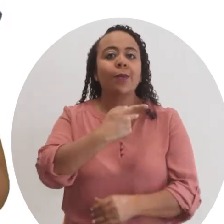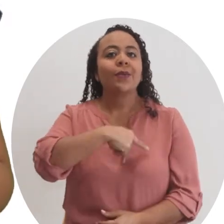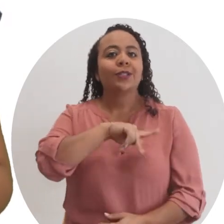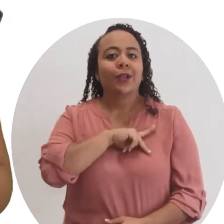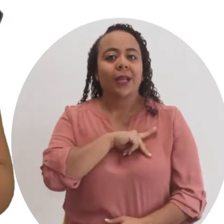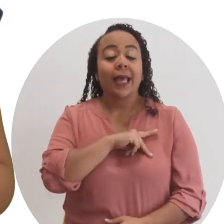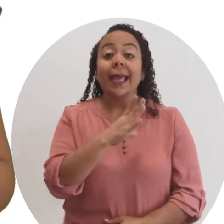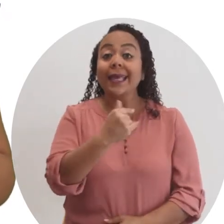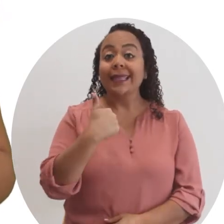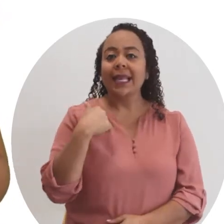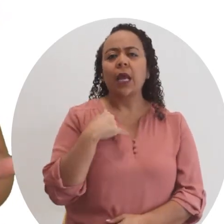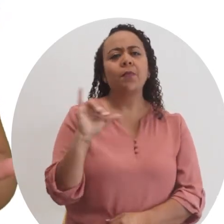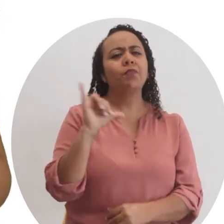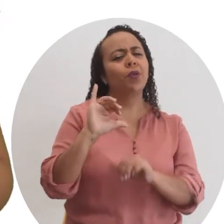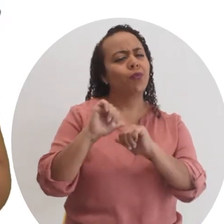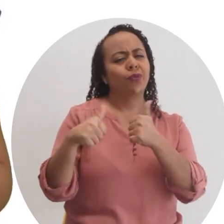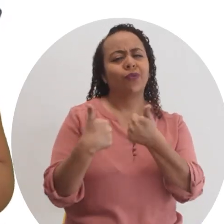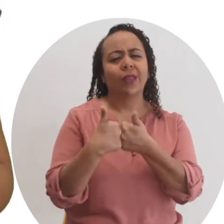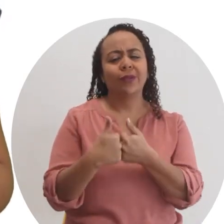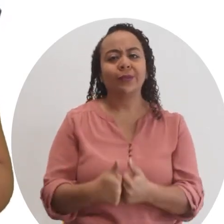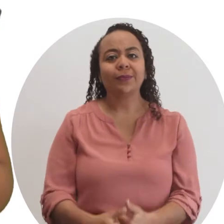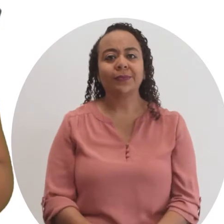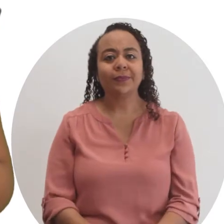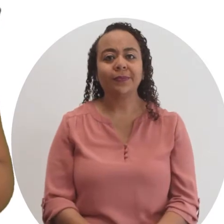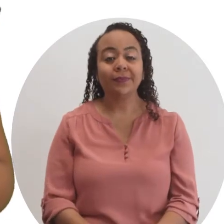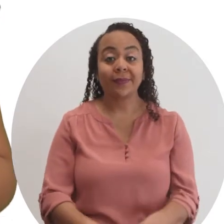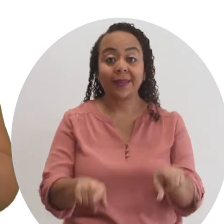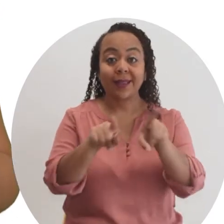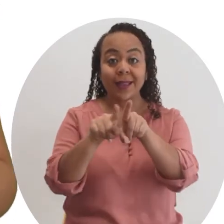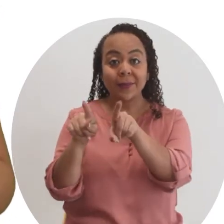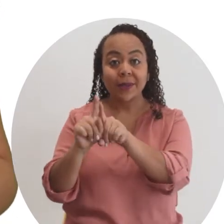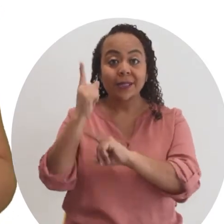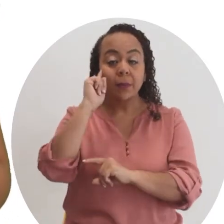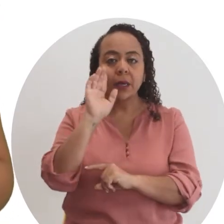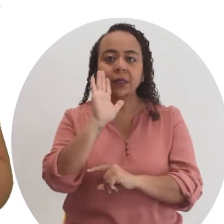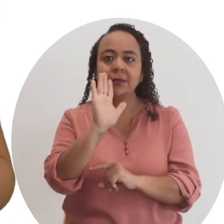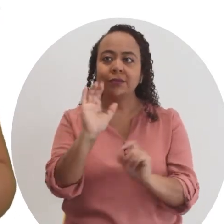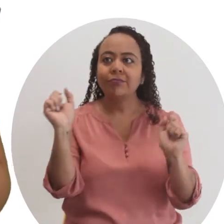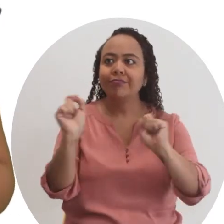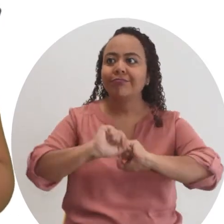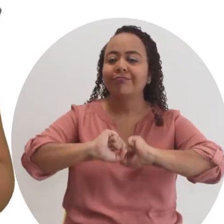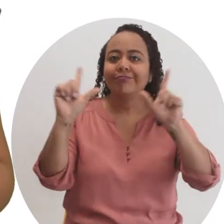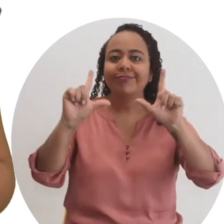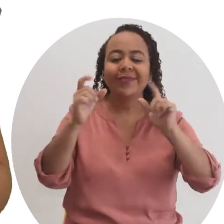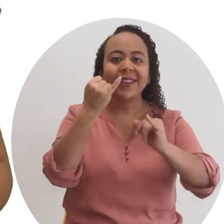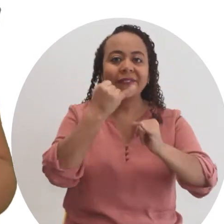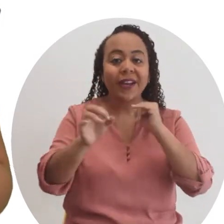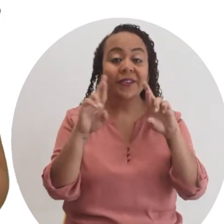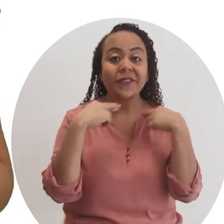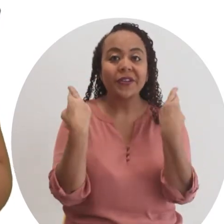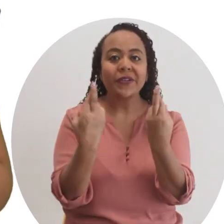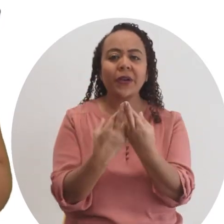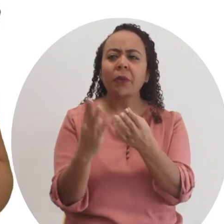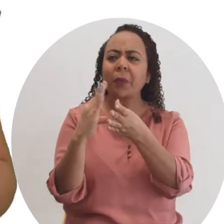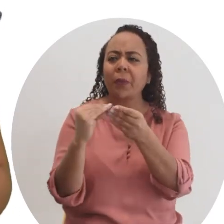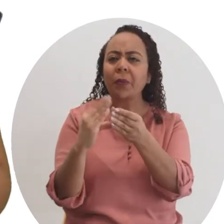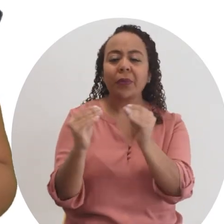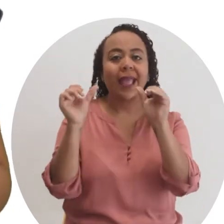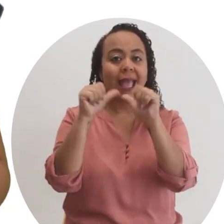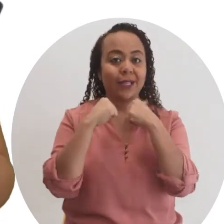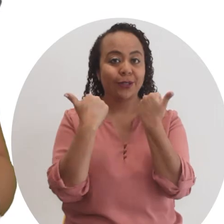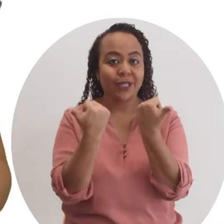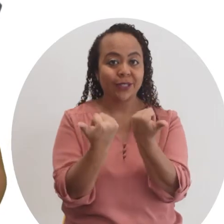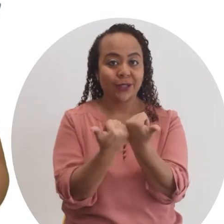y cuidado personal y que tenían los mismos retos que ella. Además, para su agradable sorpresa, al final de la reunión se le